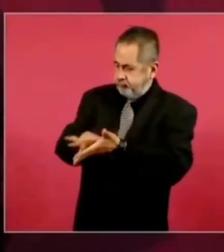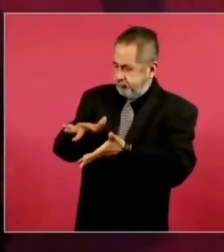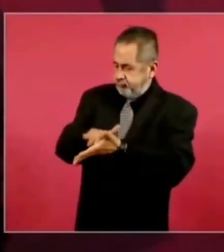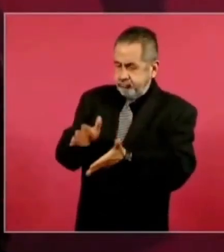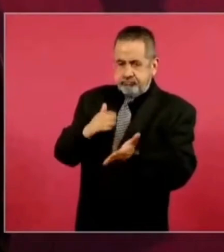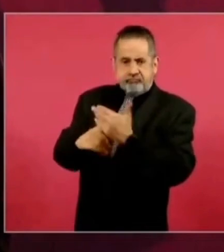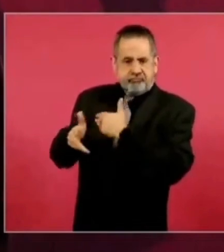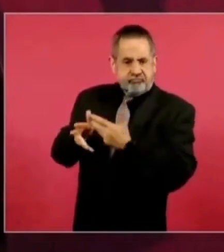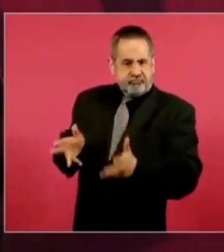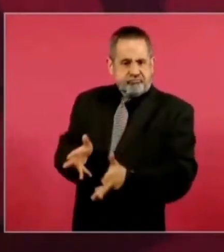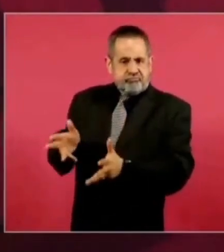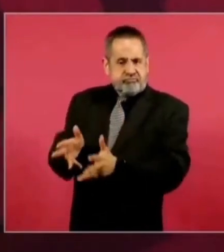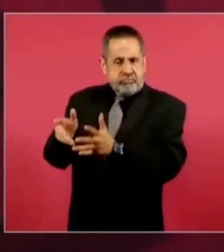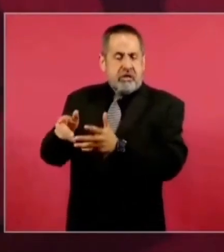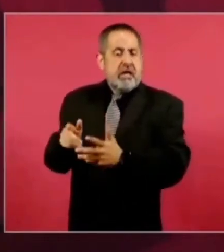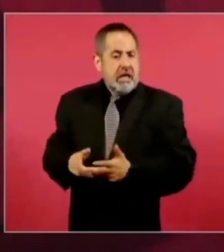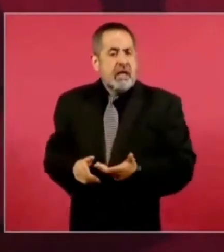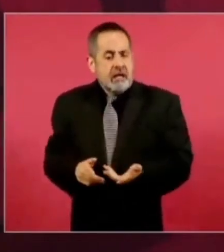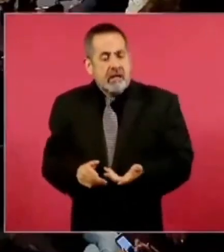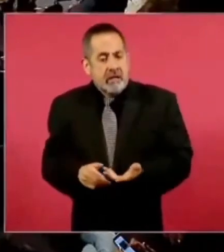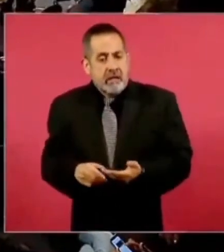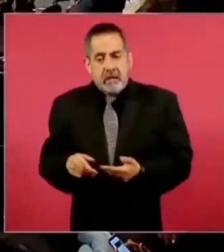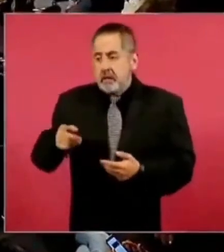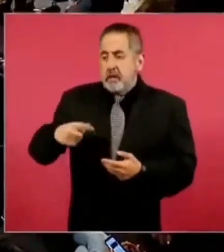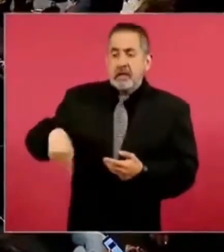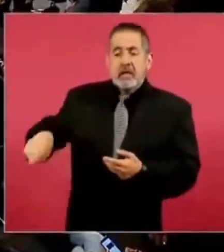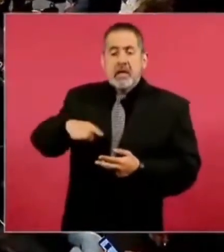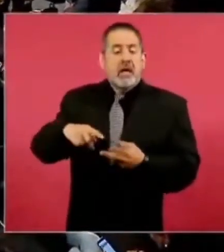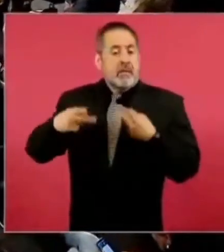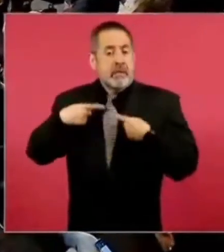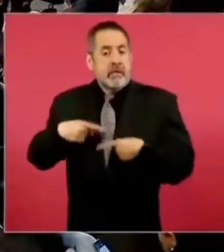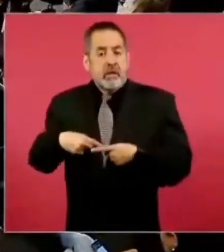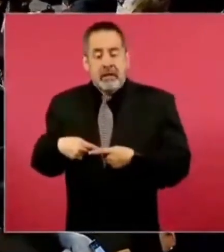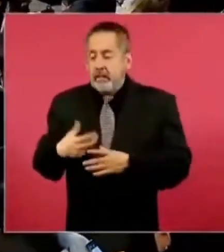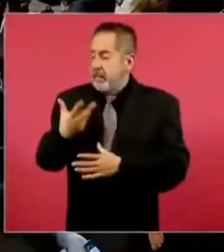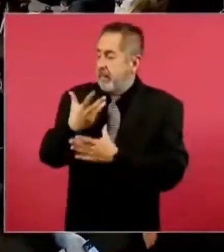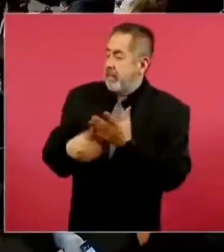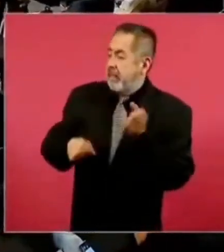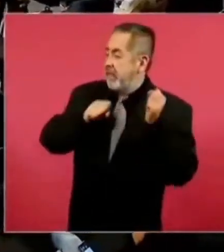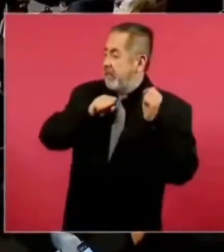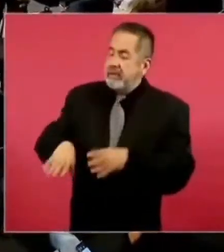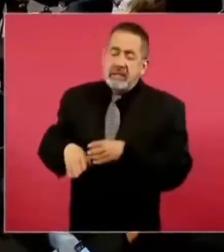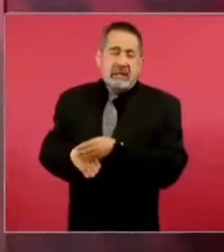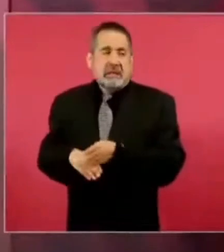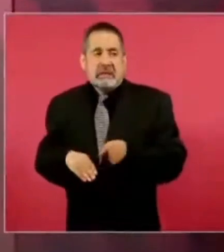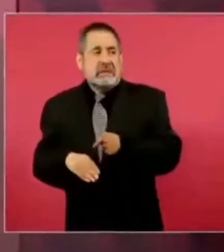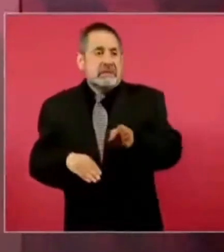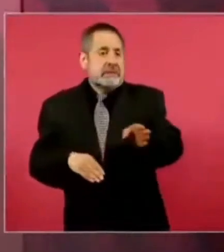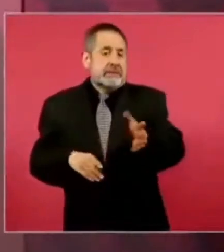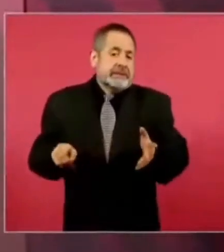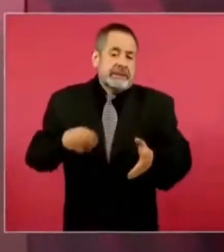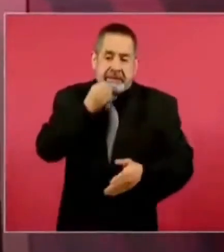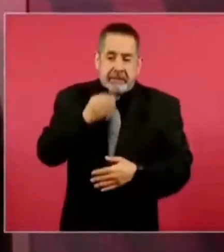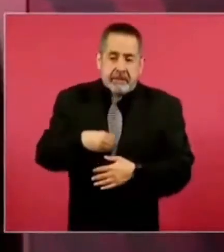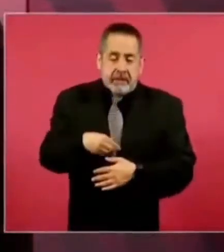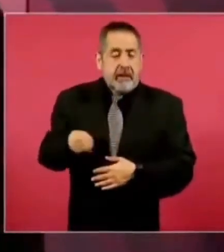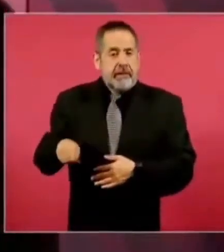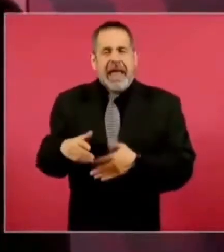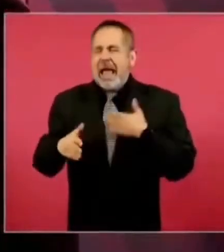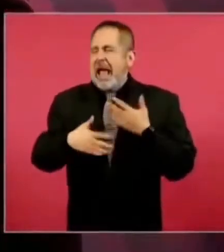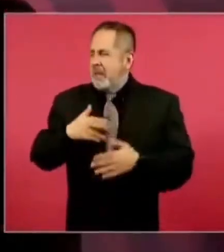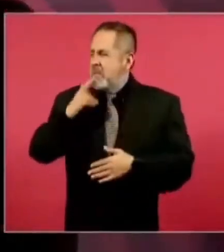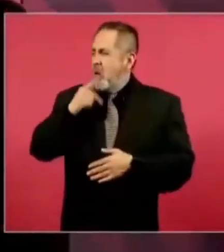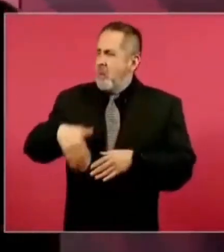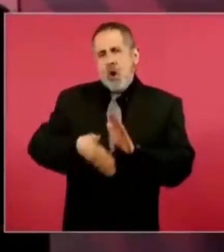La gente no sale de sus comunidades, de sus pueblos, de sus países por gusto, lo hace por